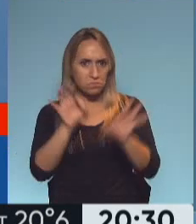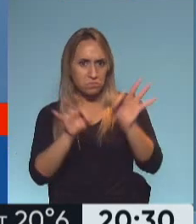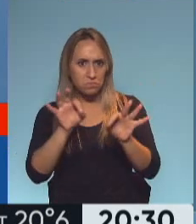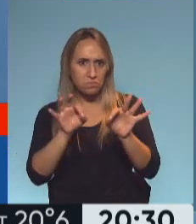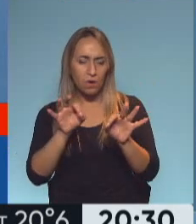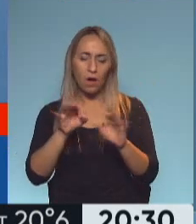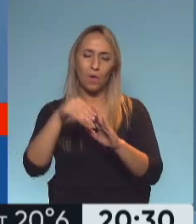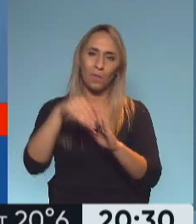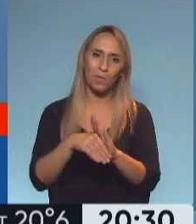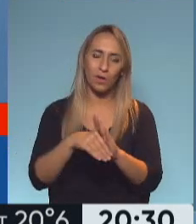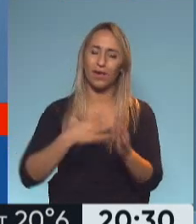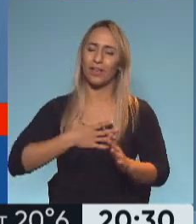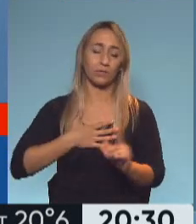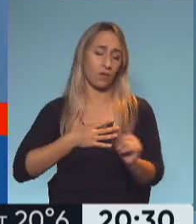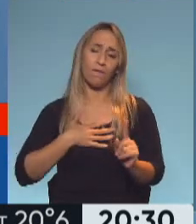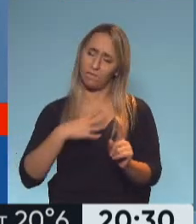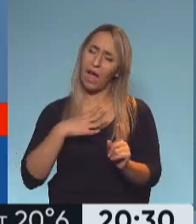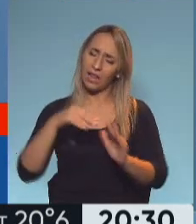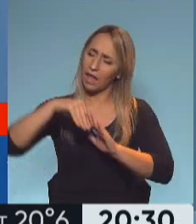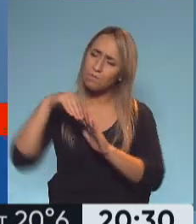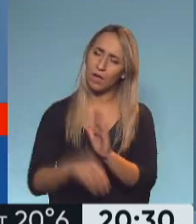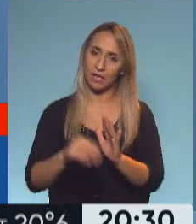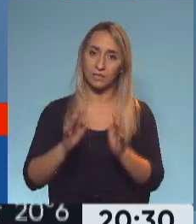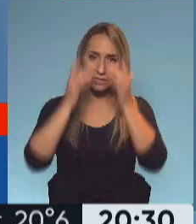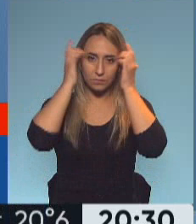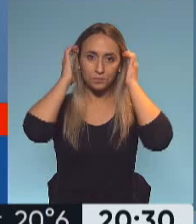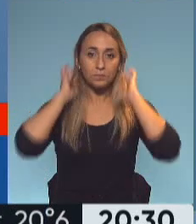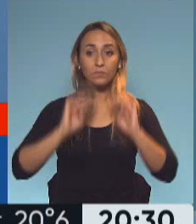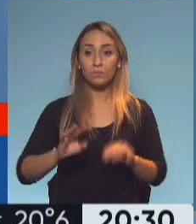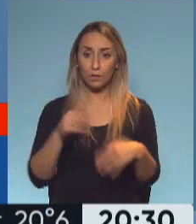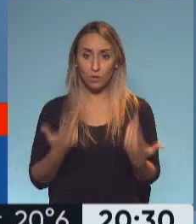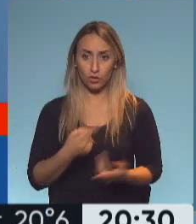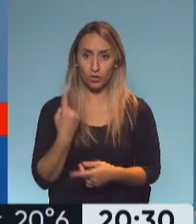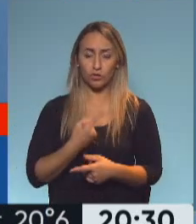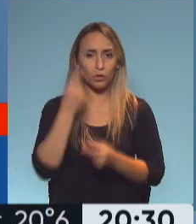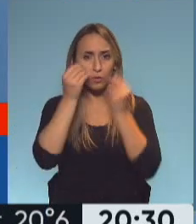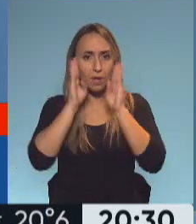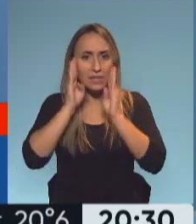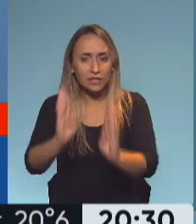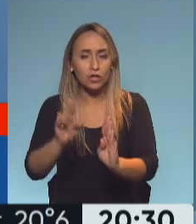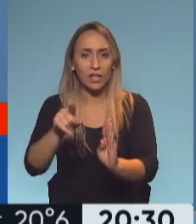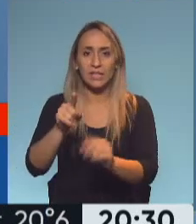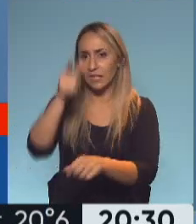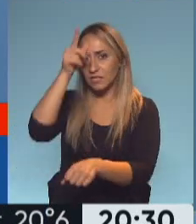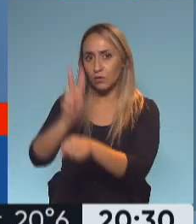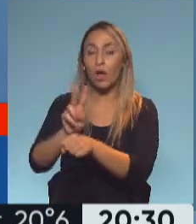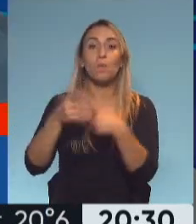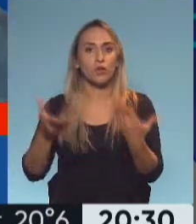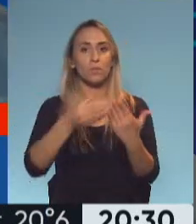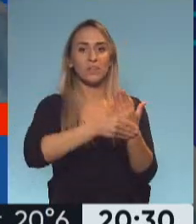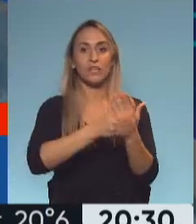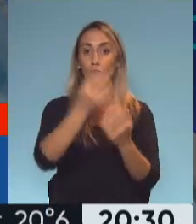muchísimo todavía. Por eso, para nosotros es una gran preocupación la seguridad, por eso nuestro ministro Bernie ha avanzado con reformas